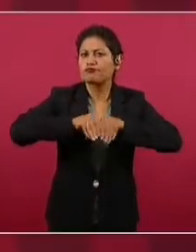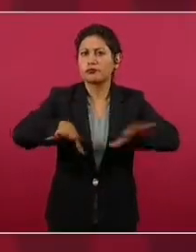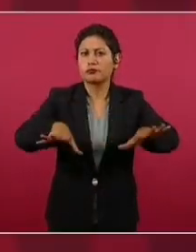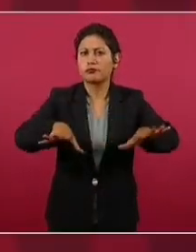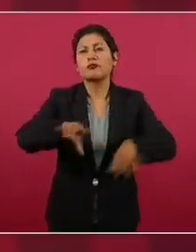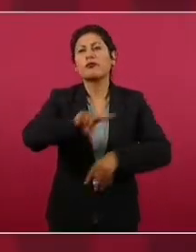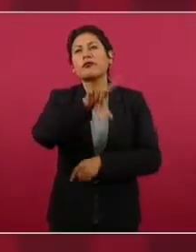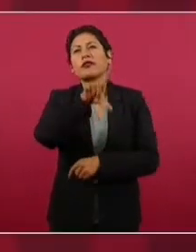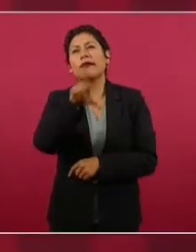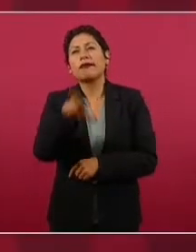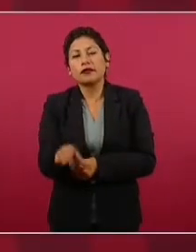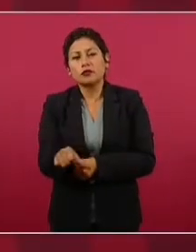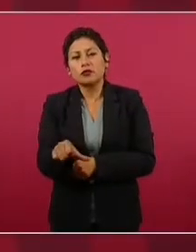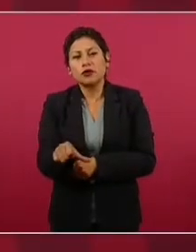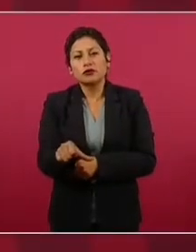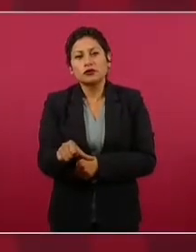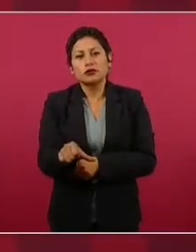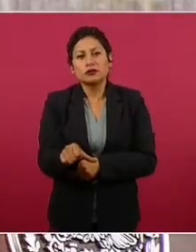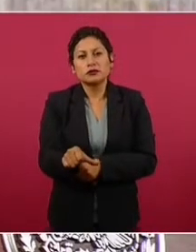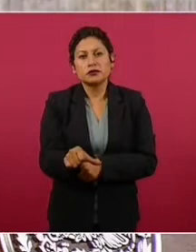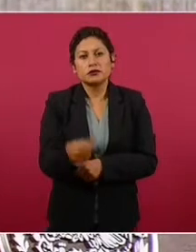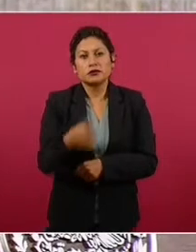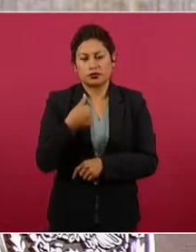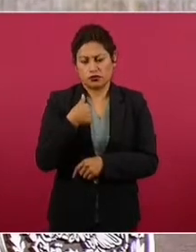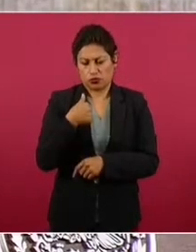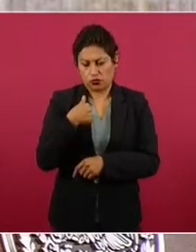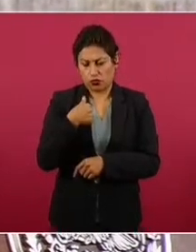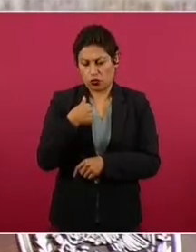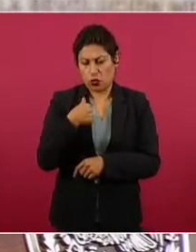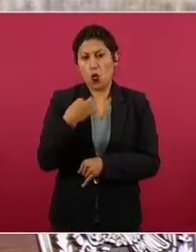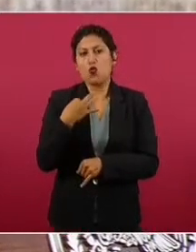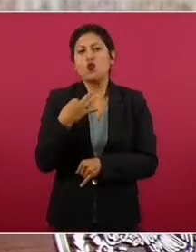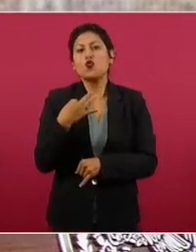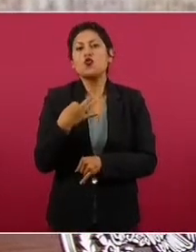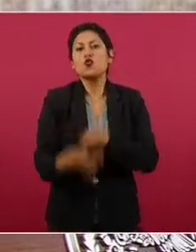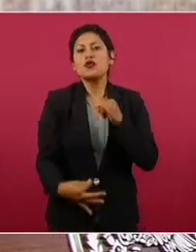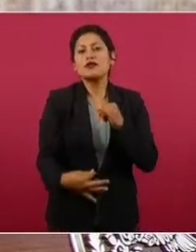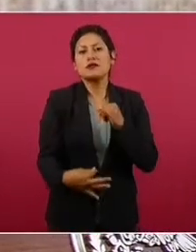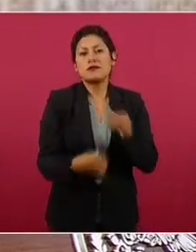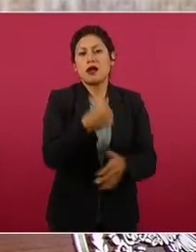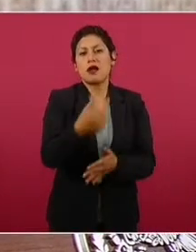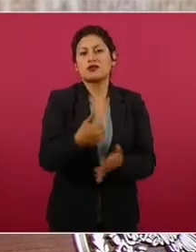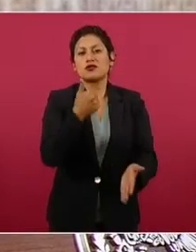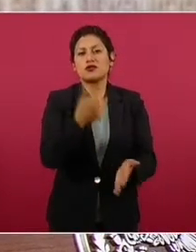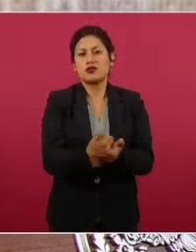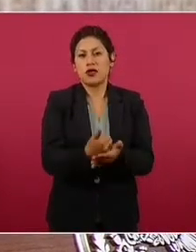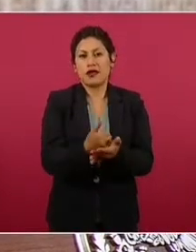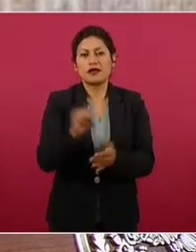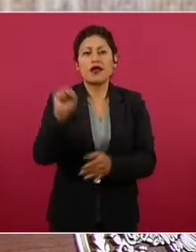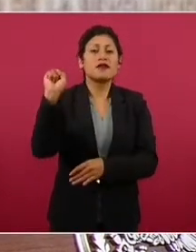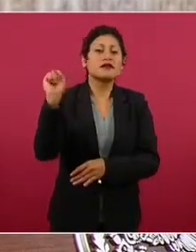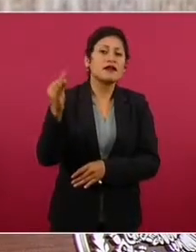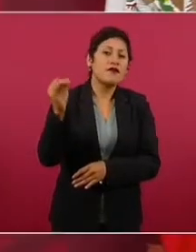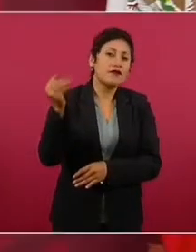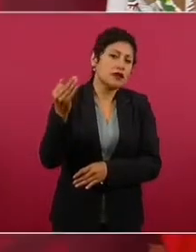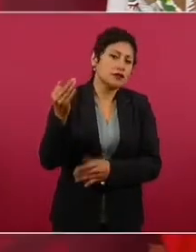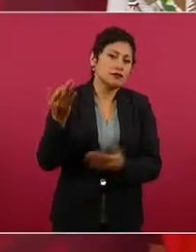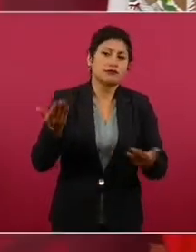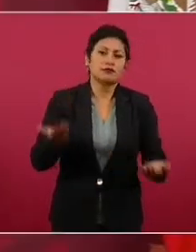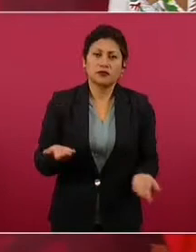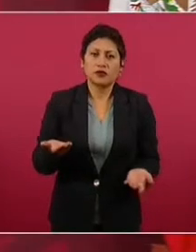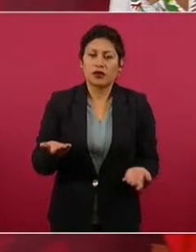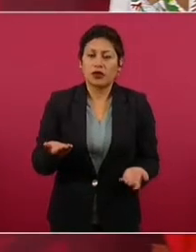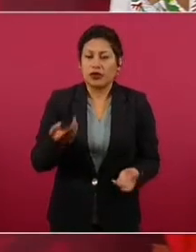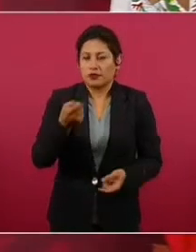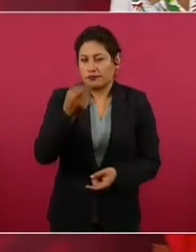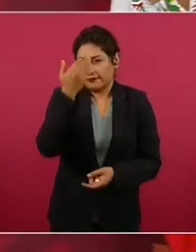último acto en San Francisco, y San Francisco es de las ciudades